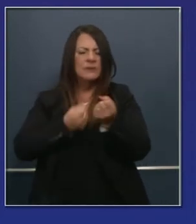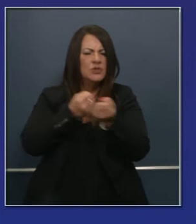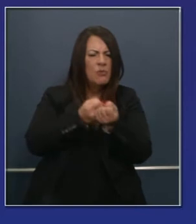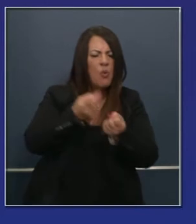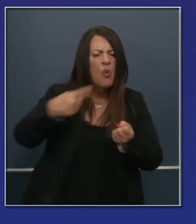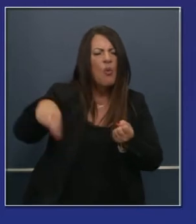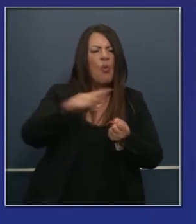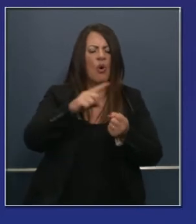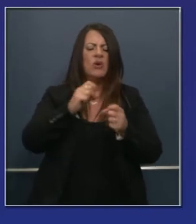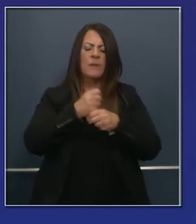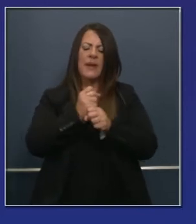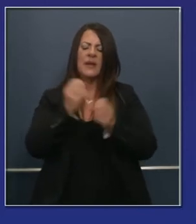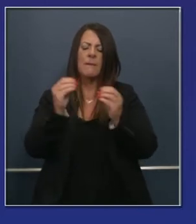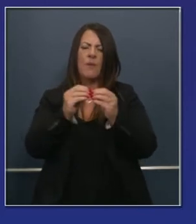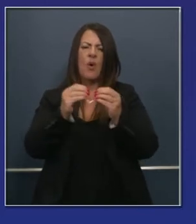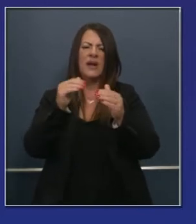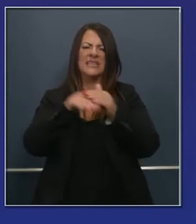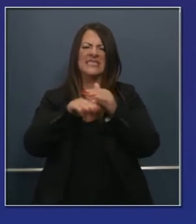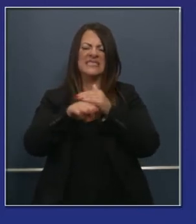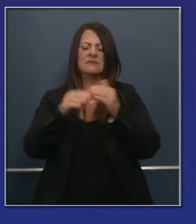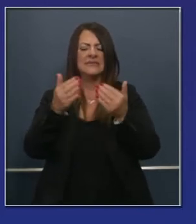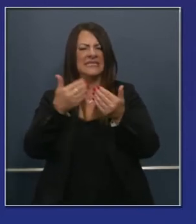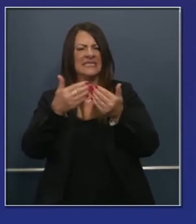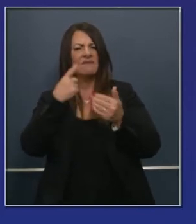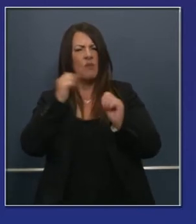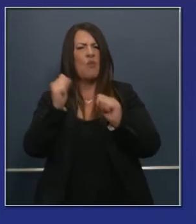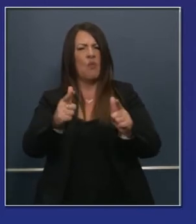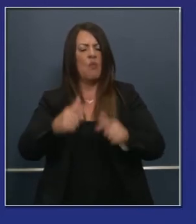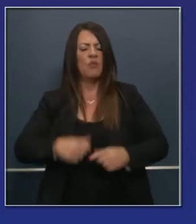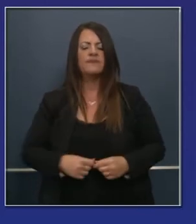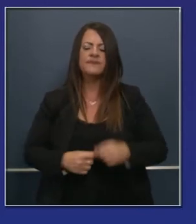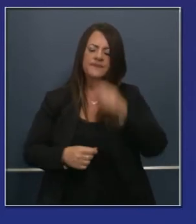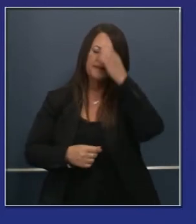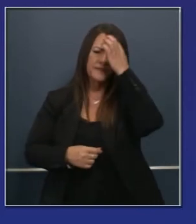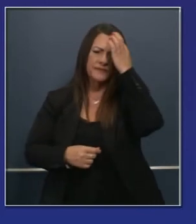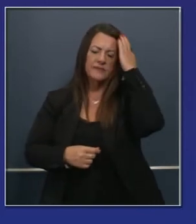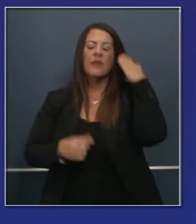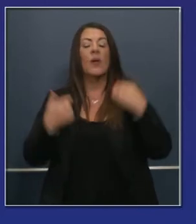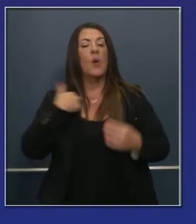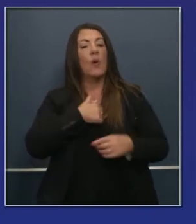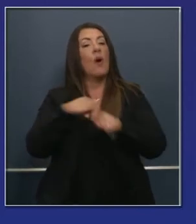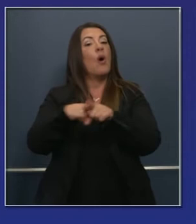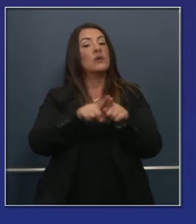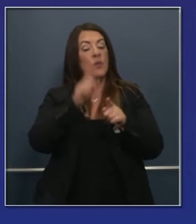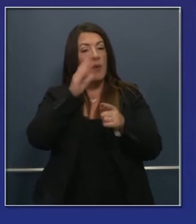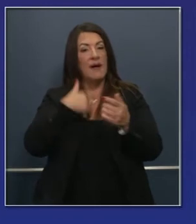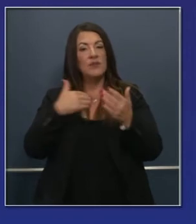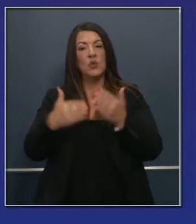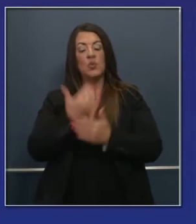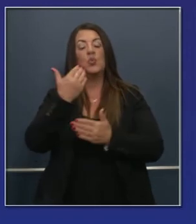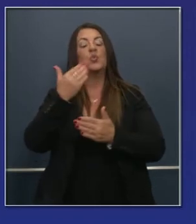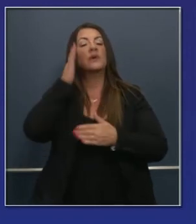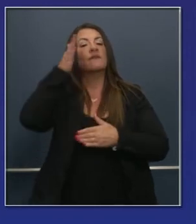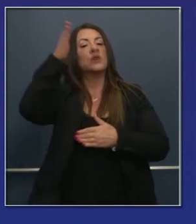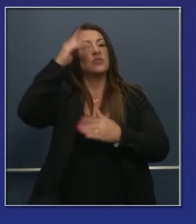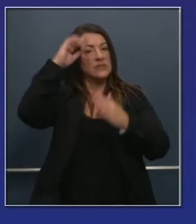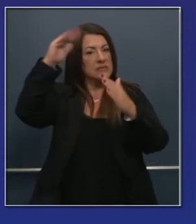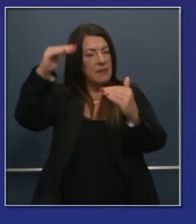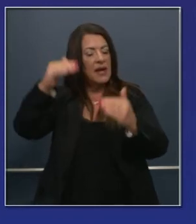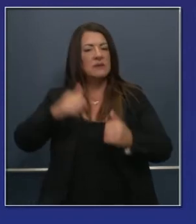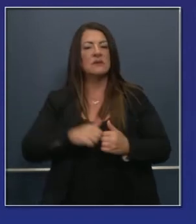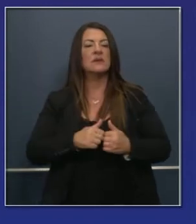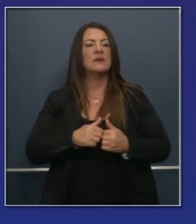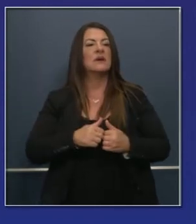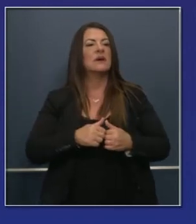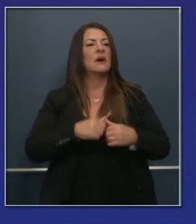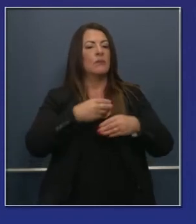de lo cual habló también Tony Thurmond. Son cosas que estamos resolviendo ahora y nuevas expectativas en cuanto al